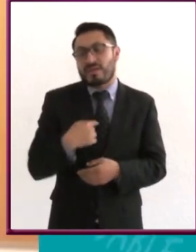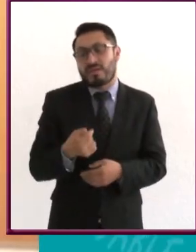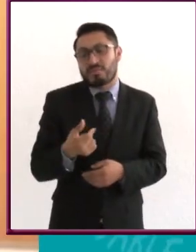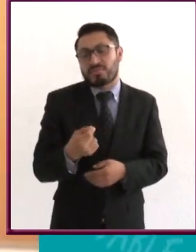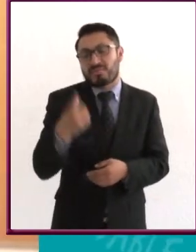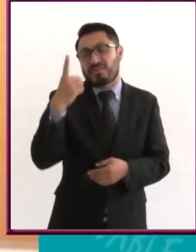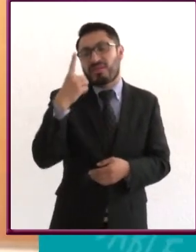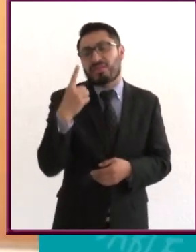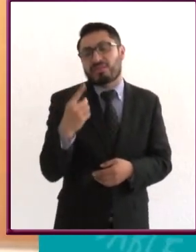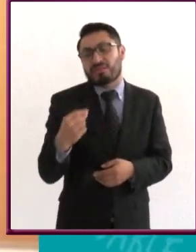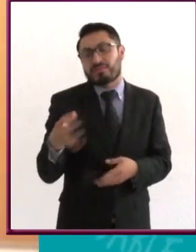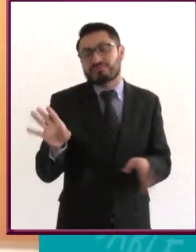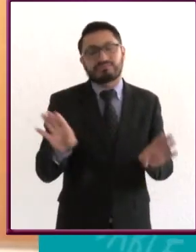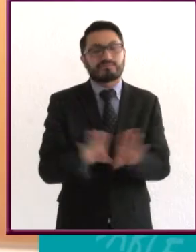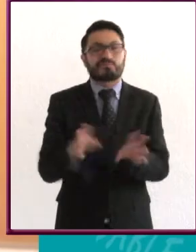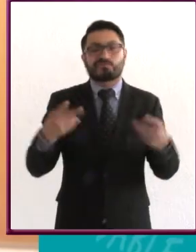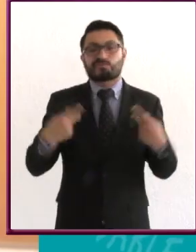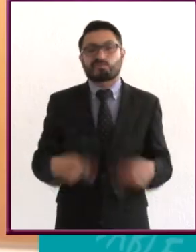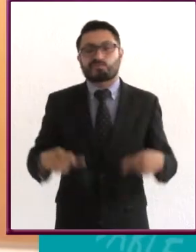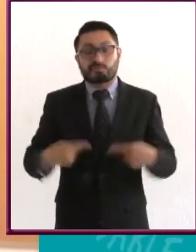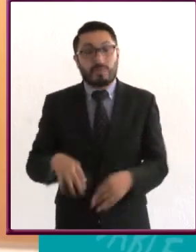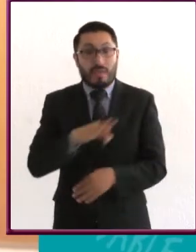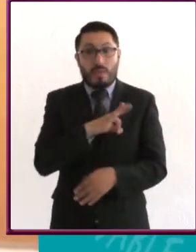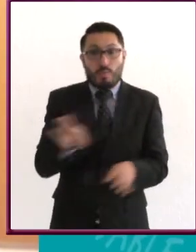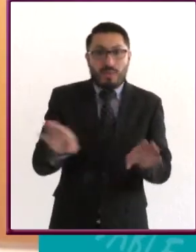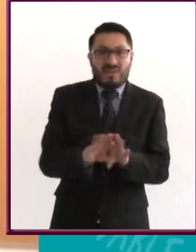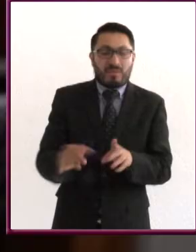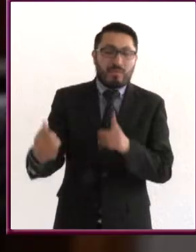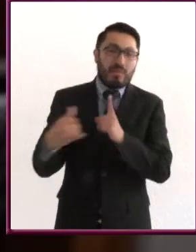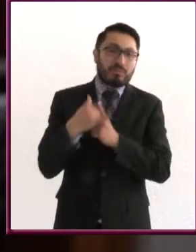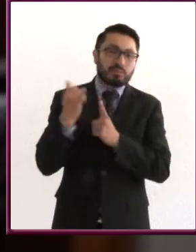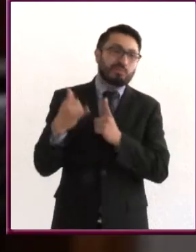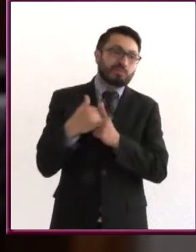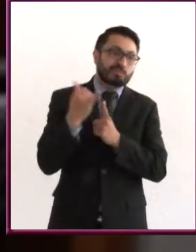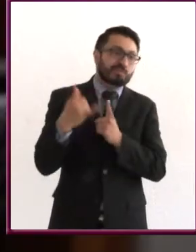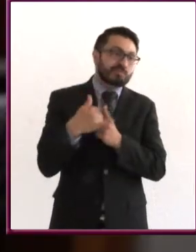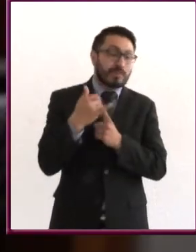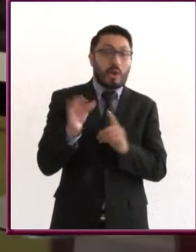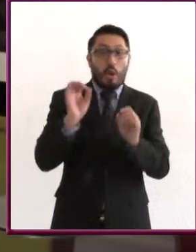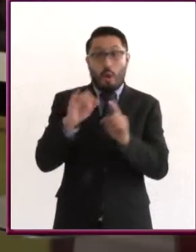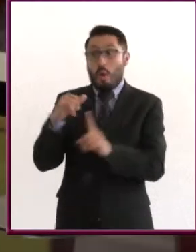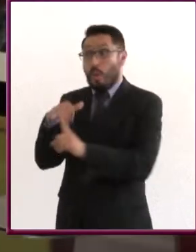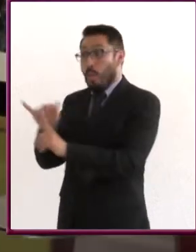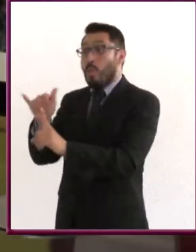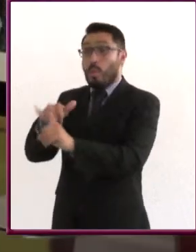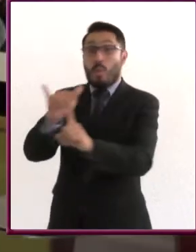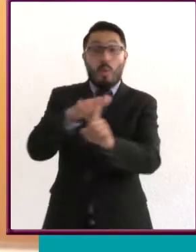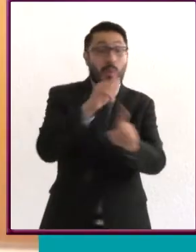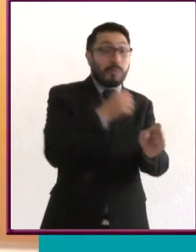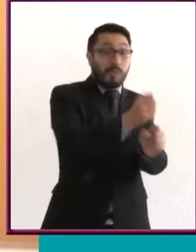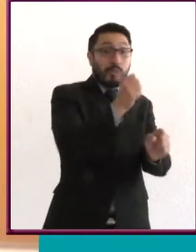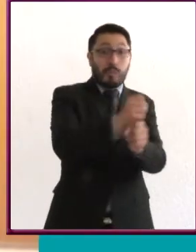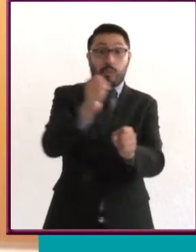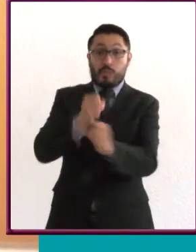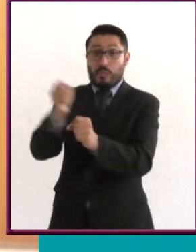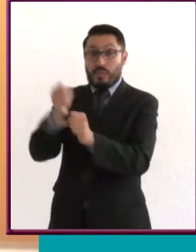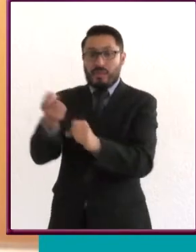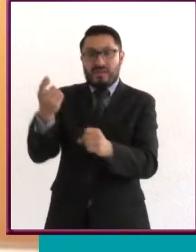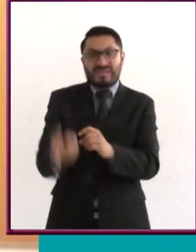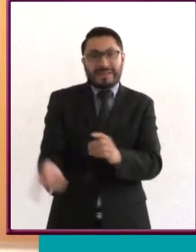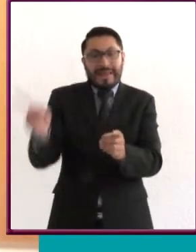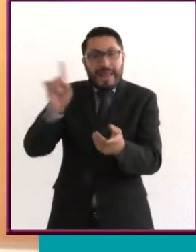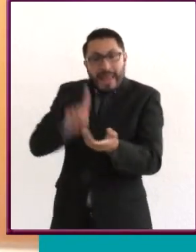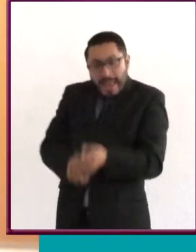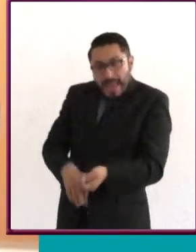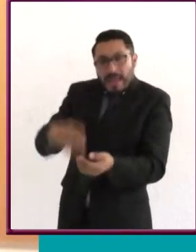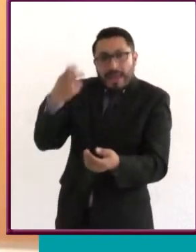una persona que inclusive puede ejercer bullying ante los otros o violencia. Normalmente detrás de esa